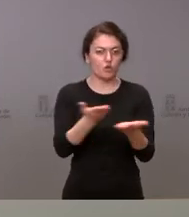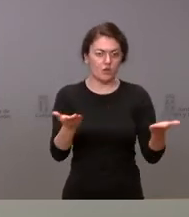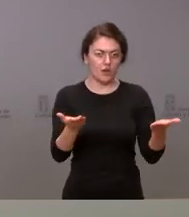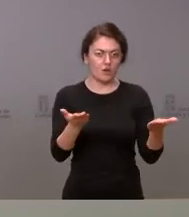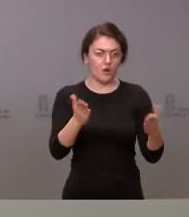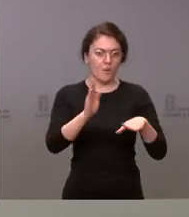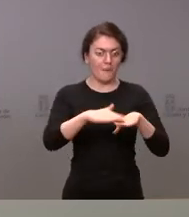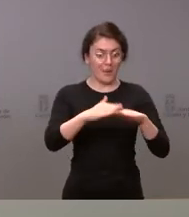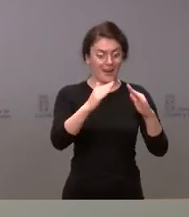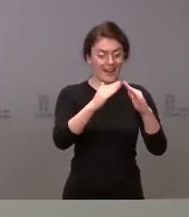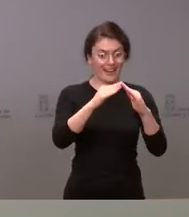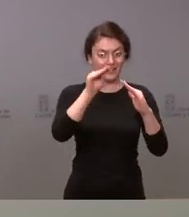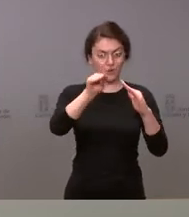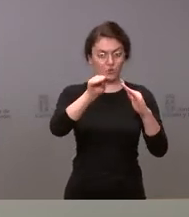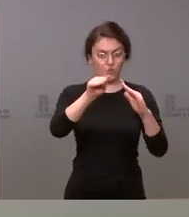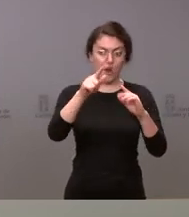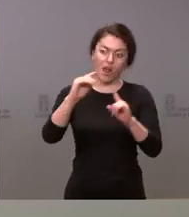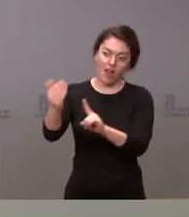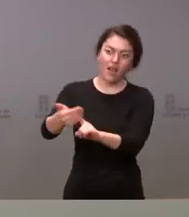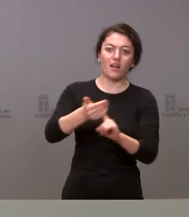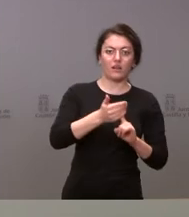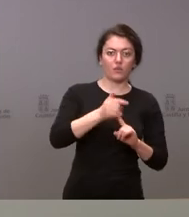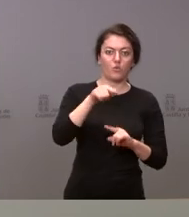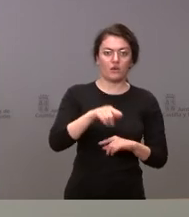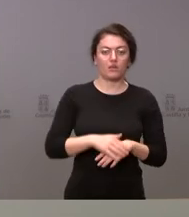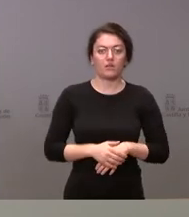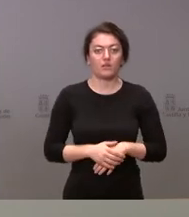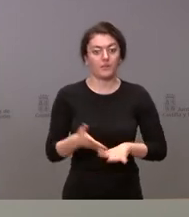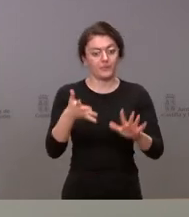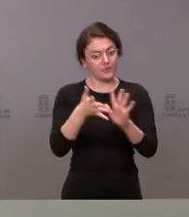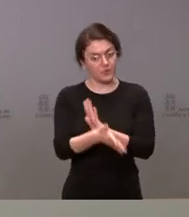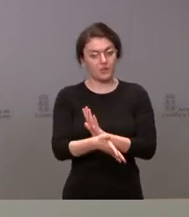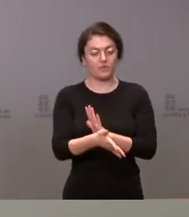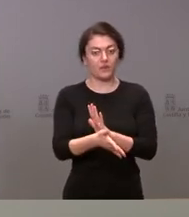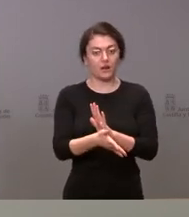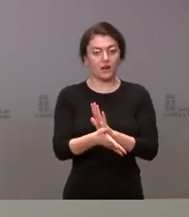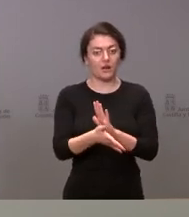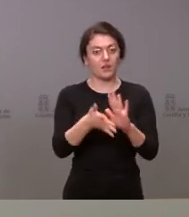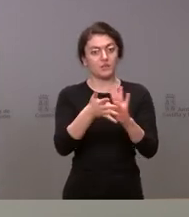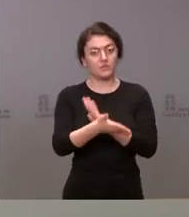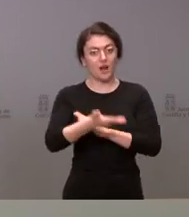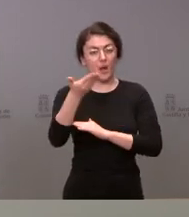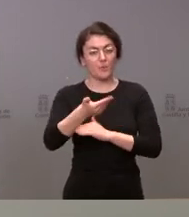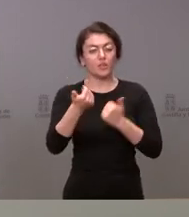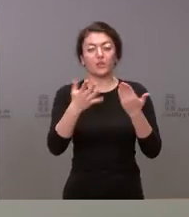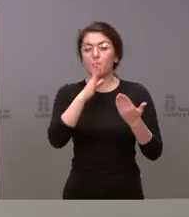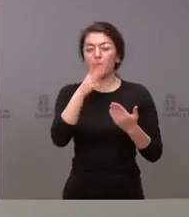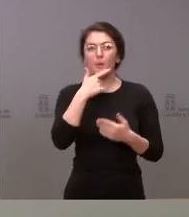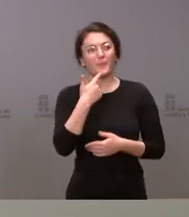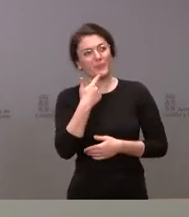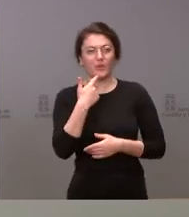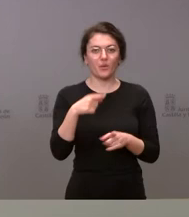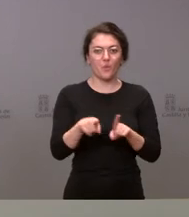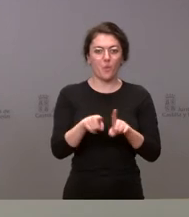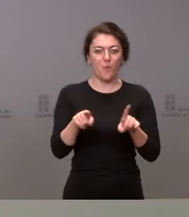familiar y por tanto ese servicio público que yo antes les indicaba es muy importante porque no se trata de que alguien se ofrezca o alguien que conoce